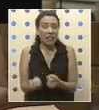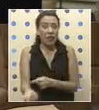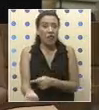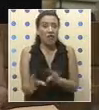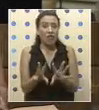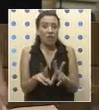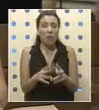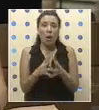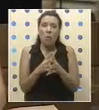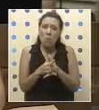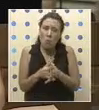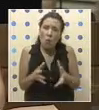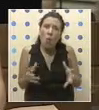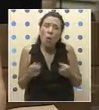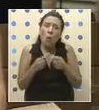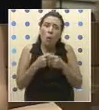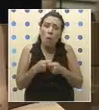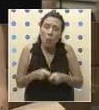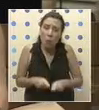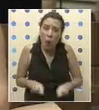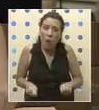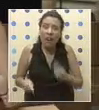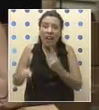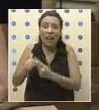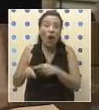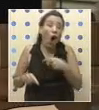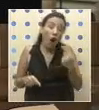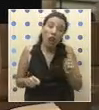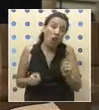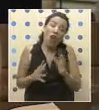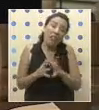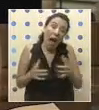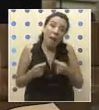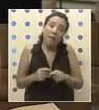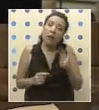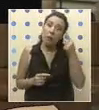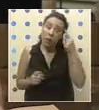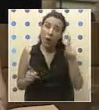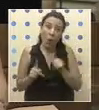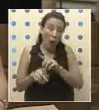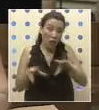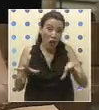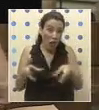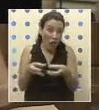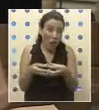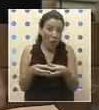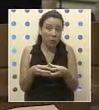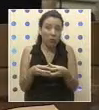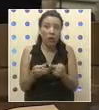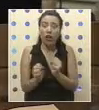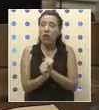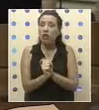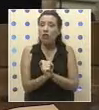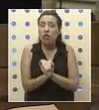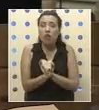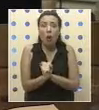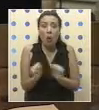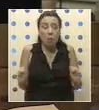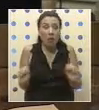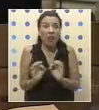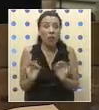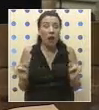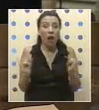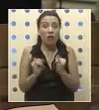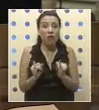muy, muy pobres de Recoleta, y otras no tanto, pero que sumadas, no pueden de ninguna manera